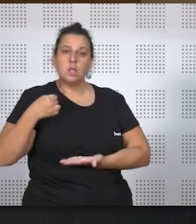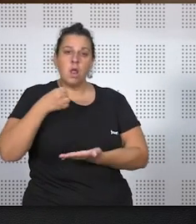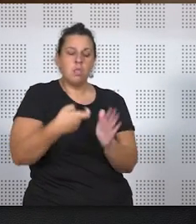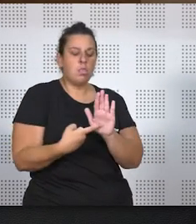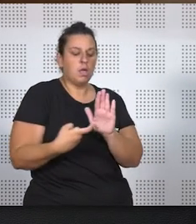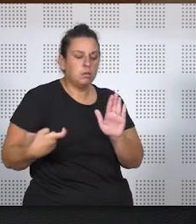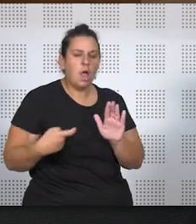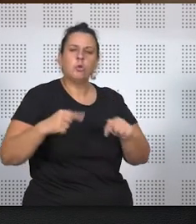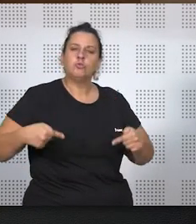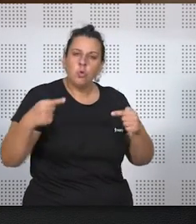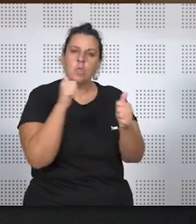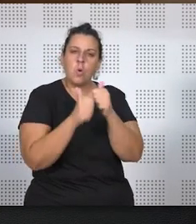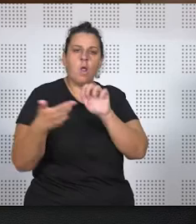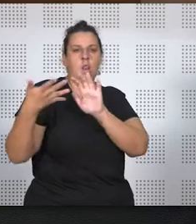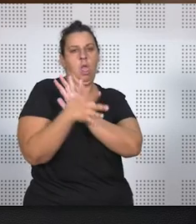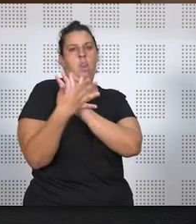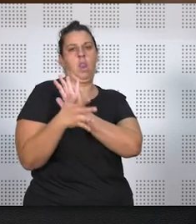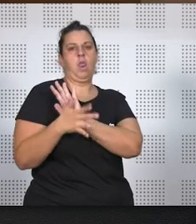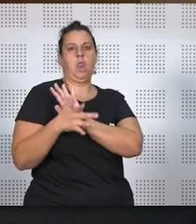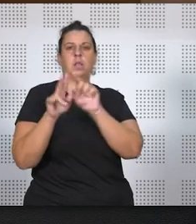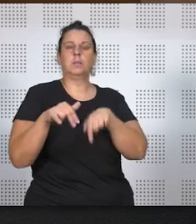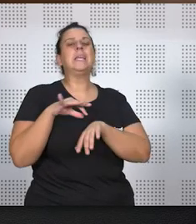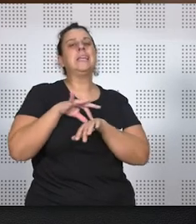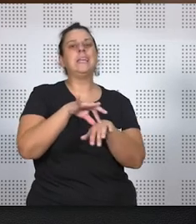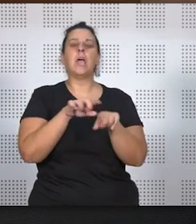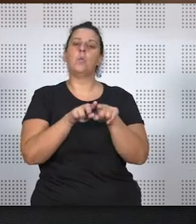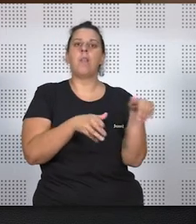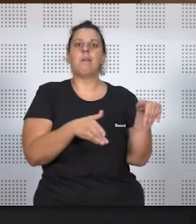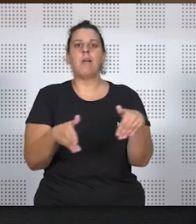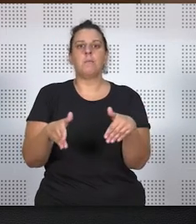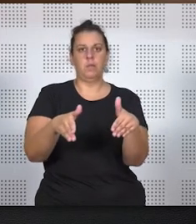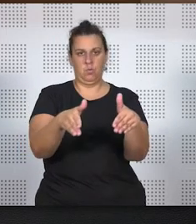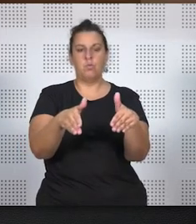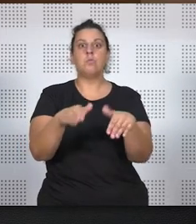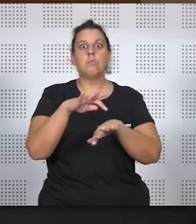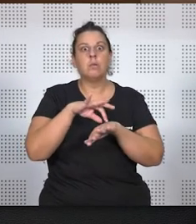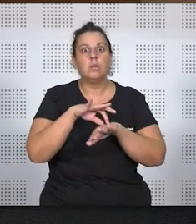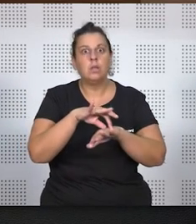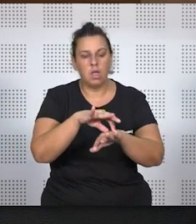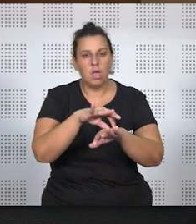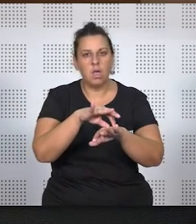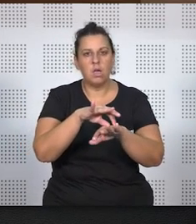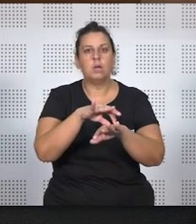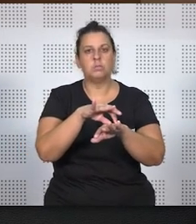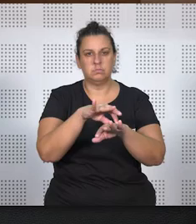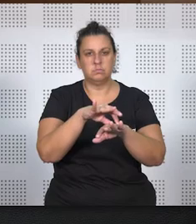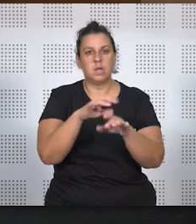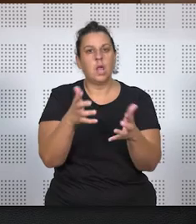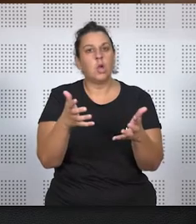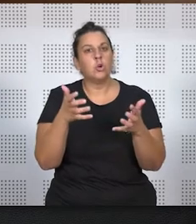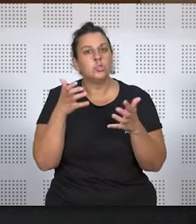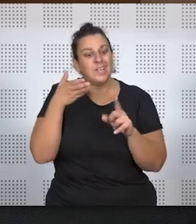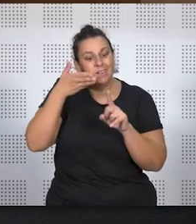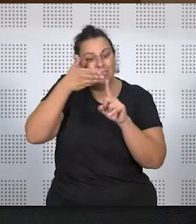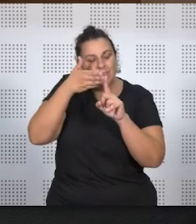llevarle bien por el camino que pueda conducirle a conseguir los